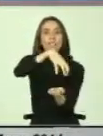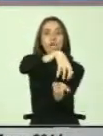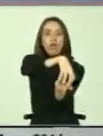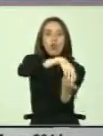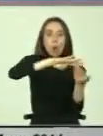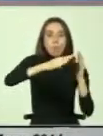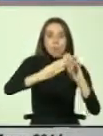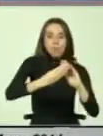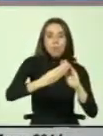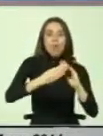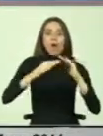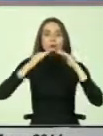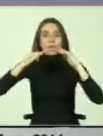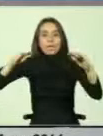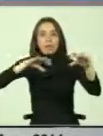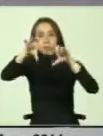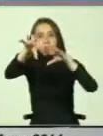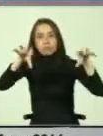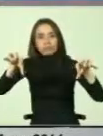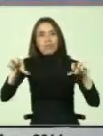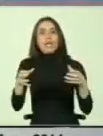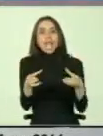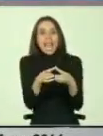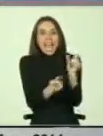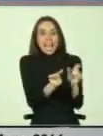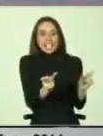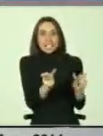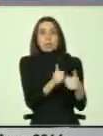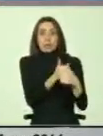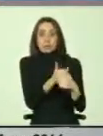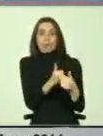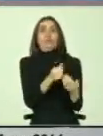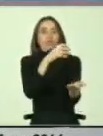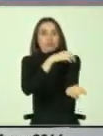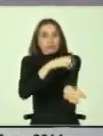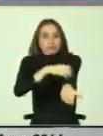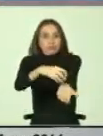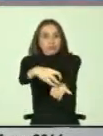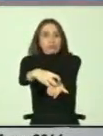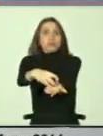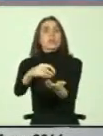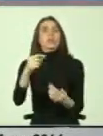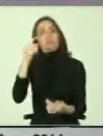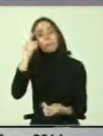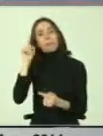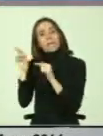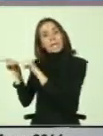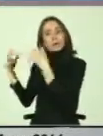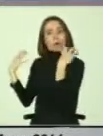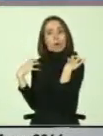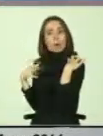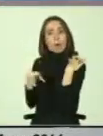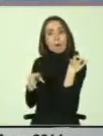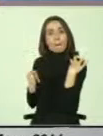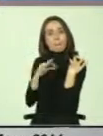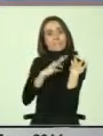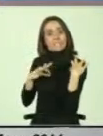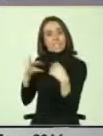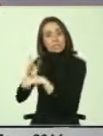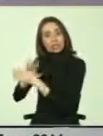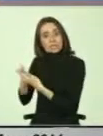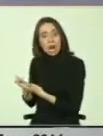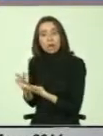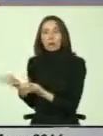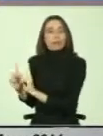equipos insertos en todo el país y un esfuerzo que debiese estar radicado allá, sin embargo, no vamos a esperar que eso ocurra, sino que hemos aportado en su